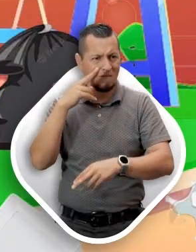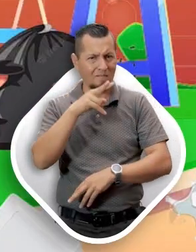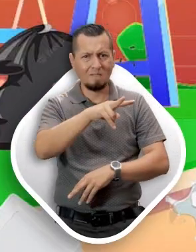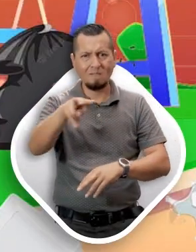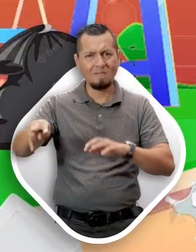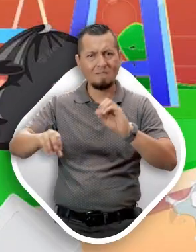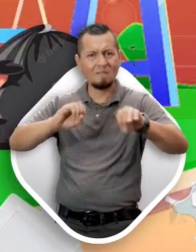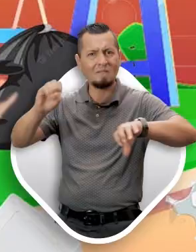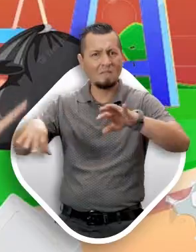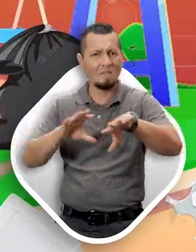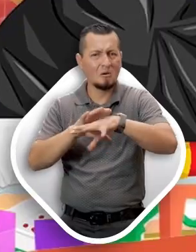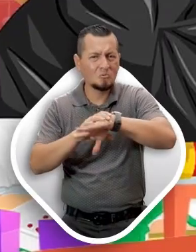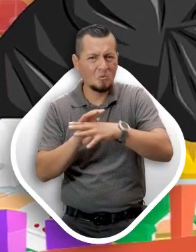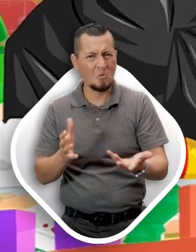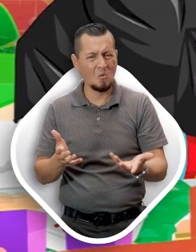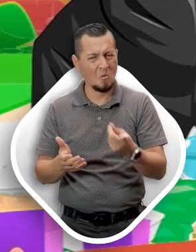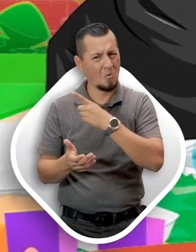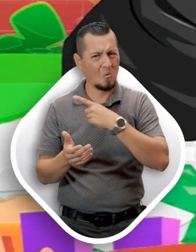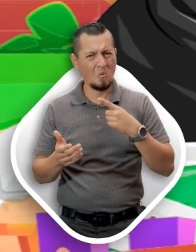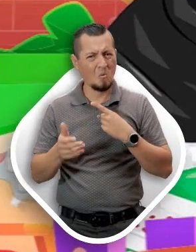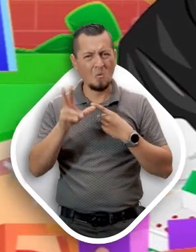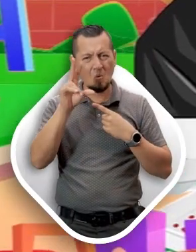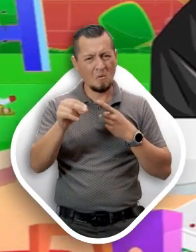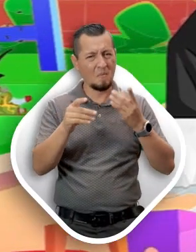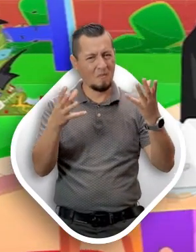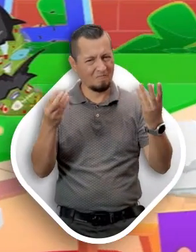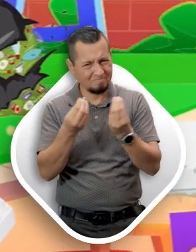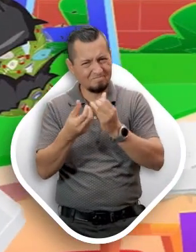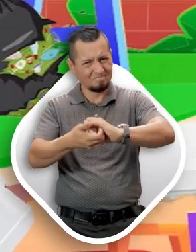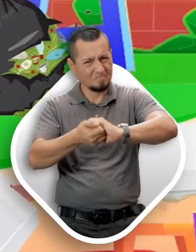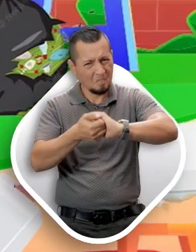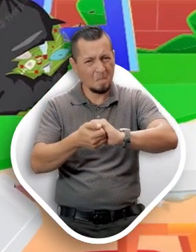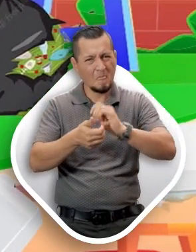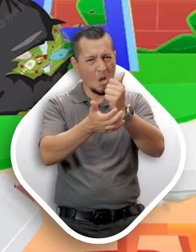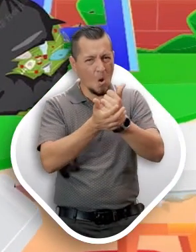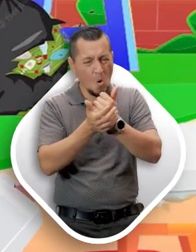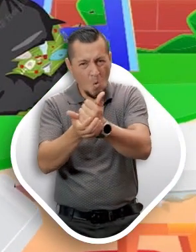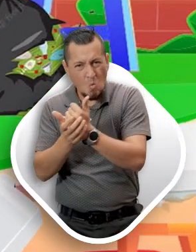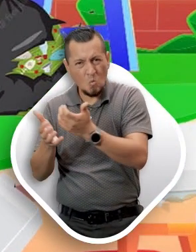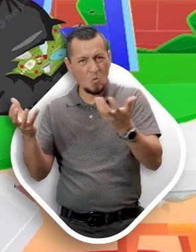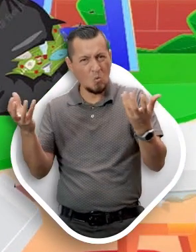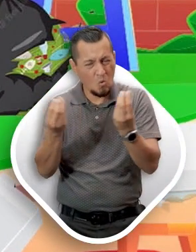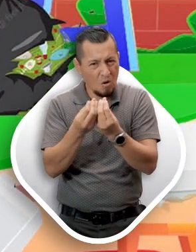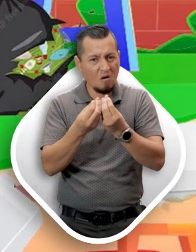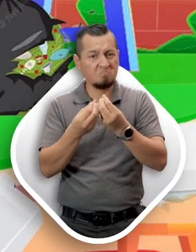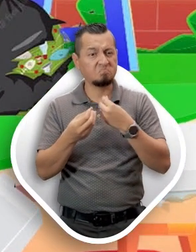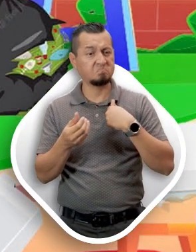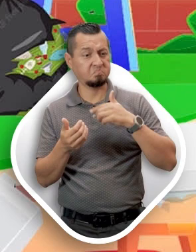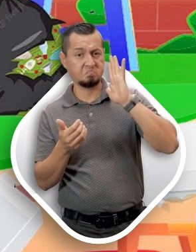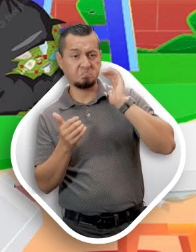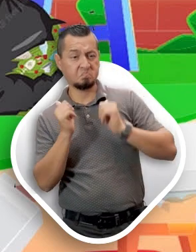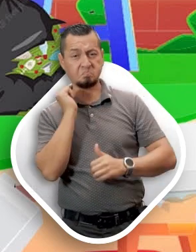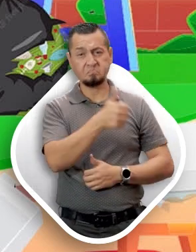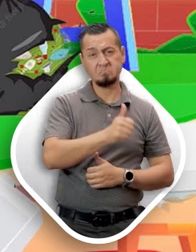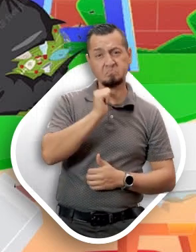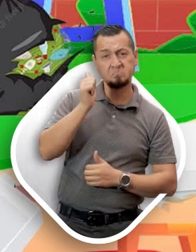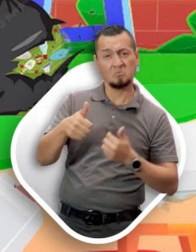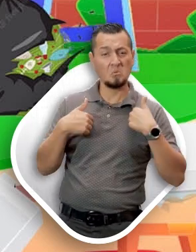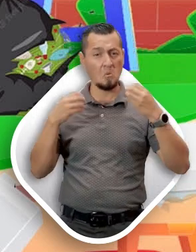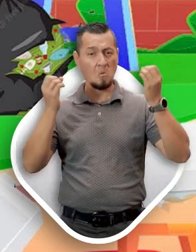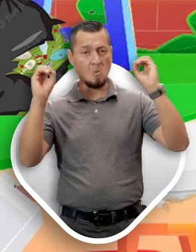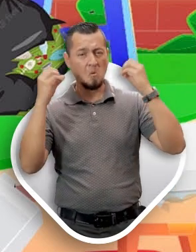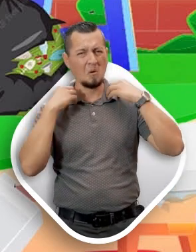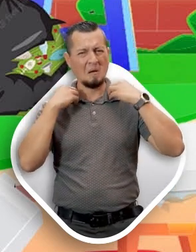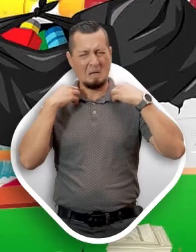desorden que hay en la escuela. Recuerden que la solidaridad es ayudarnos a pesar de nuestras diferencias y debemos de